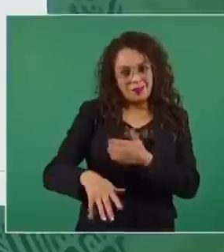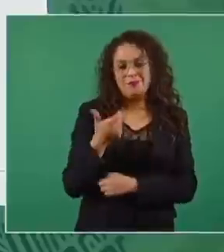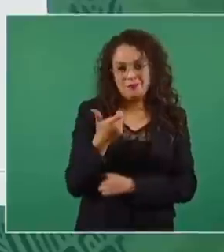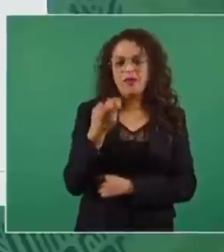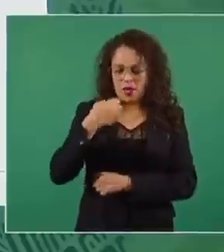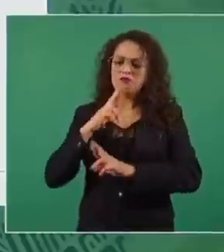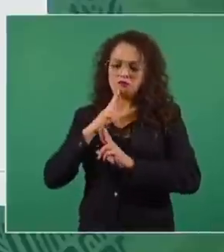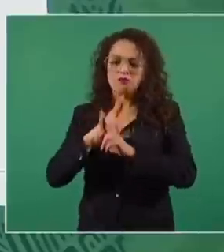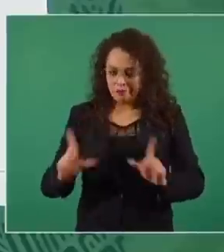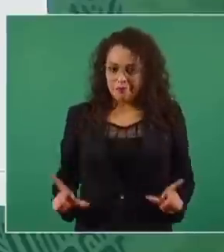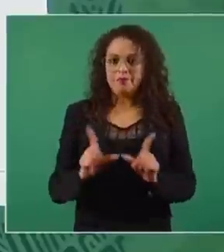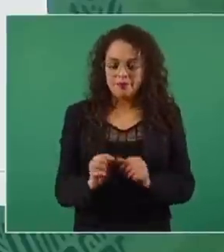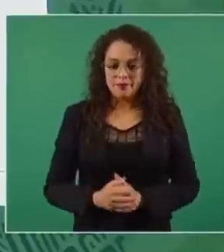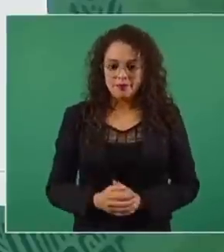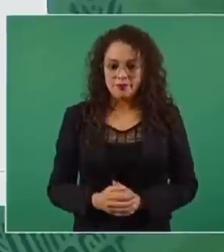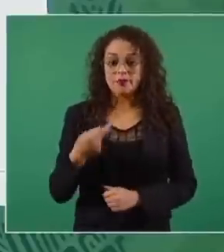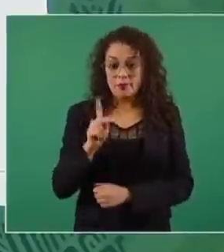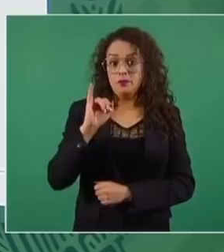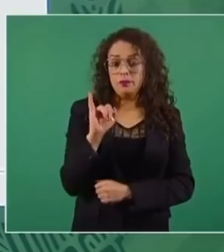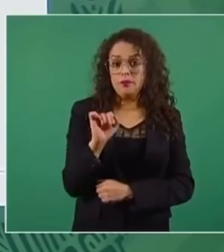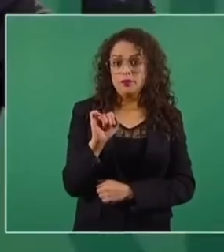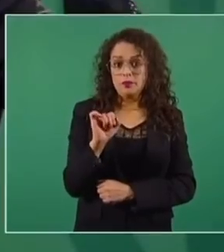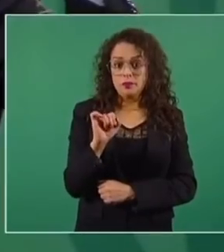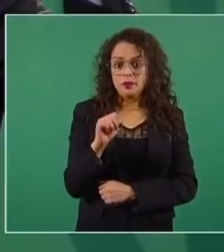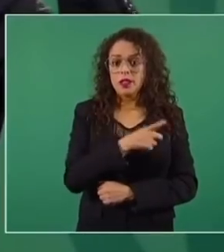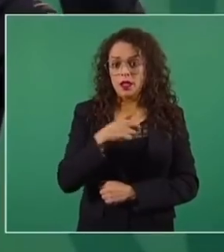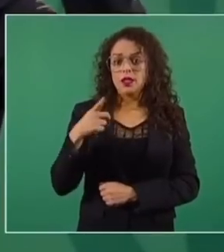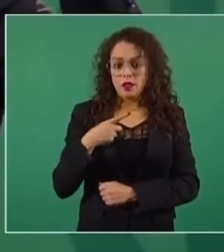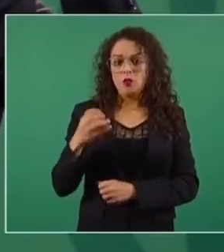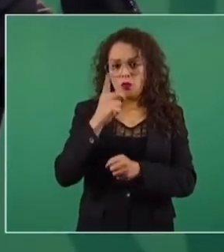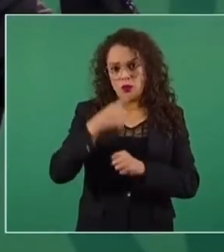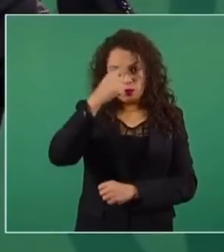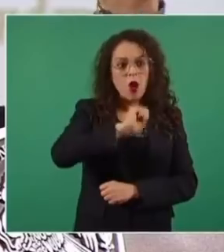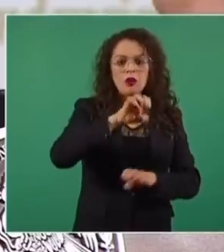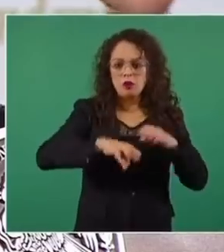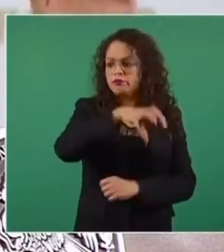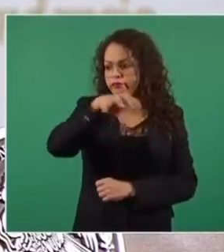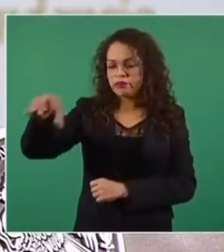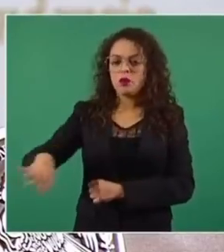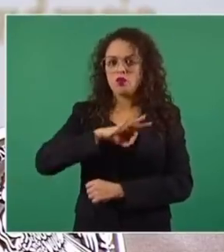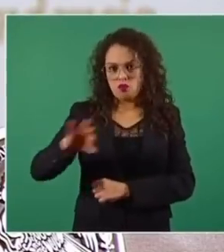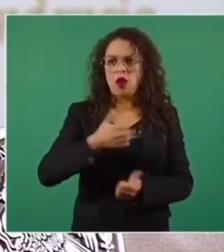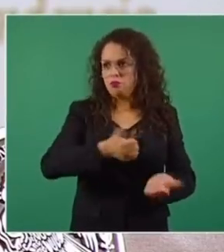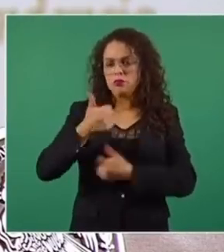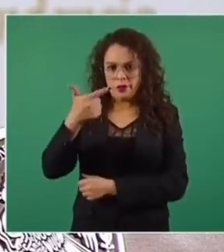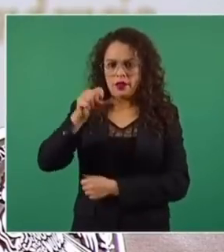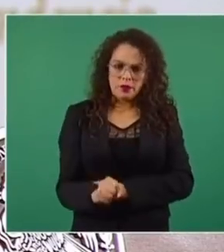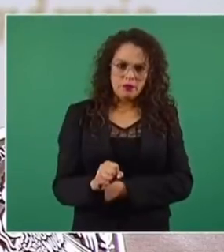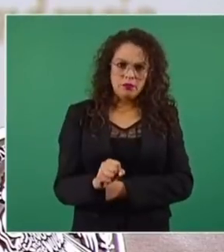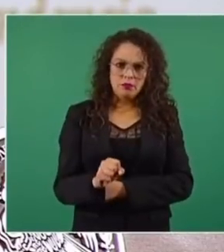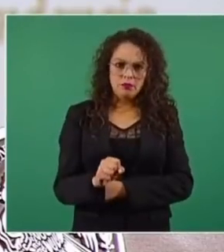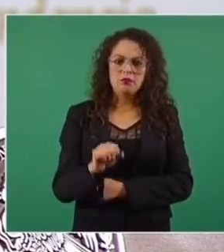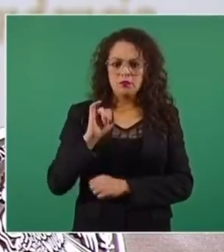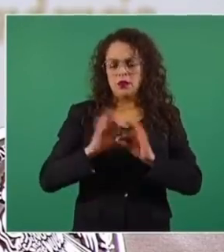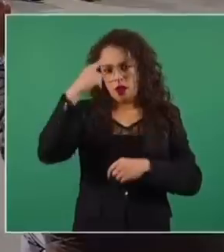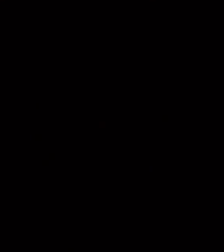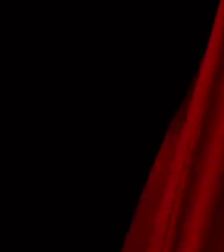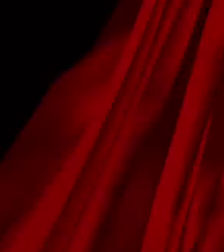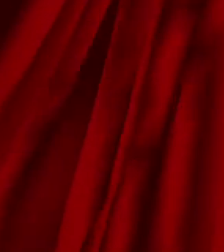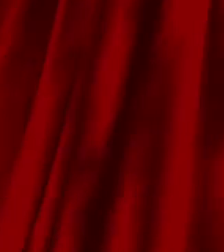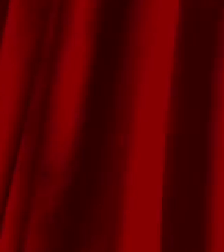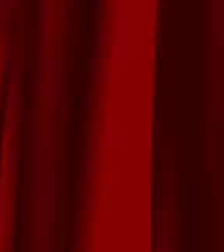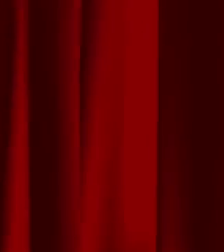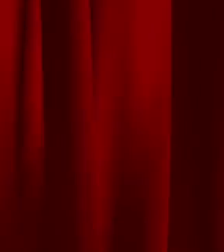democracia, pero sí abrir la posibilidad de que otros puedan ofrecer, claro, para que haya contrapesos, para que haya equilibrios.